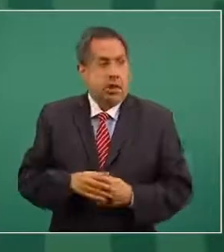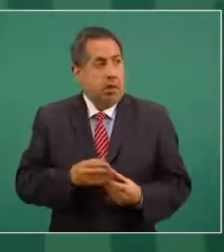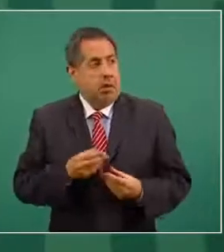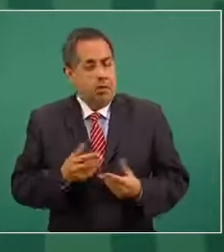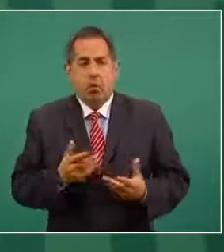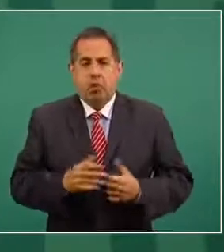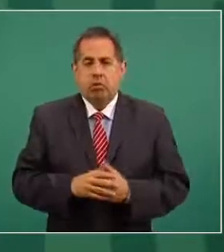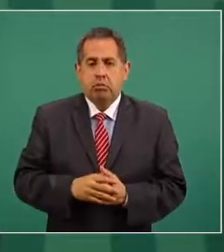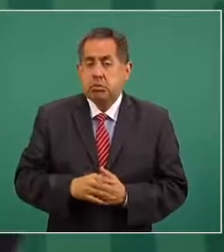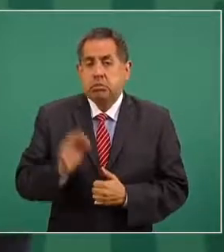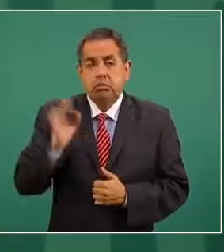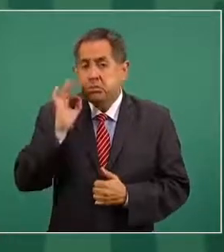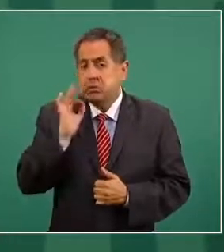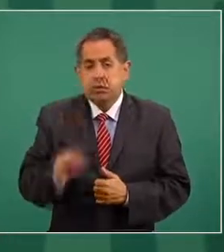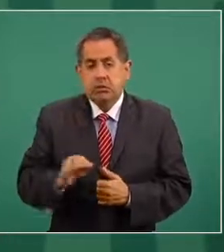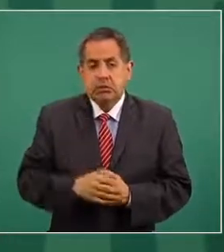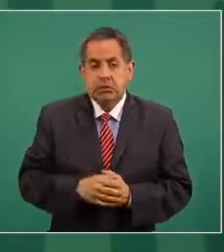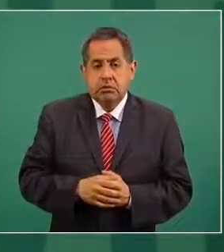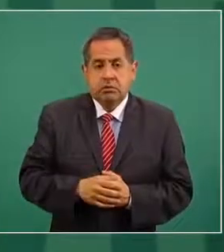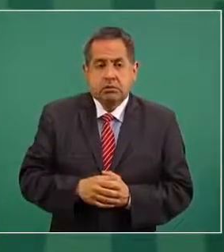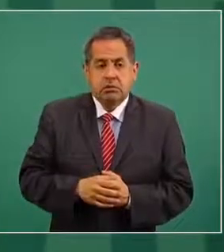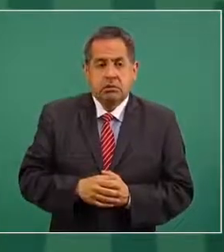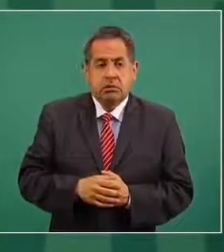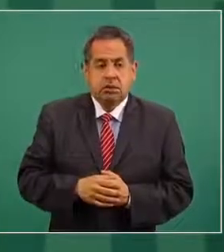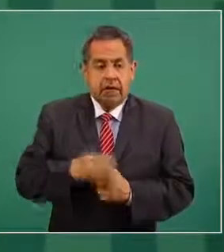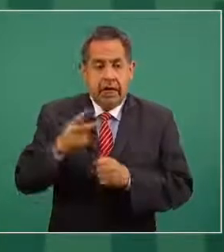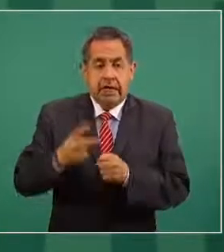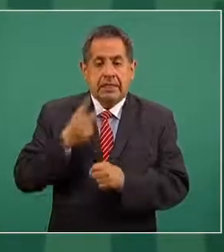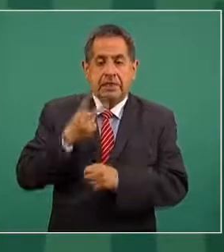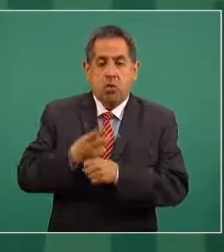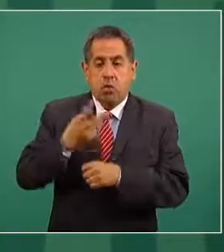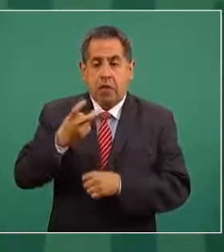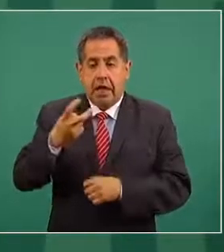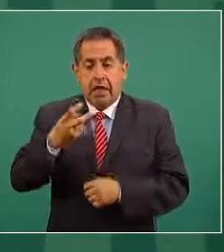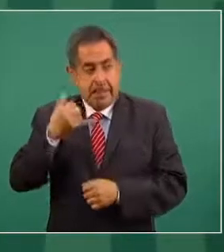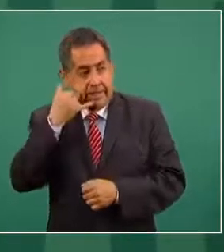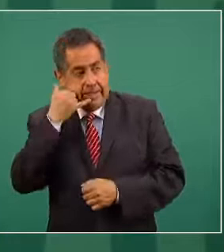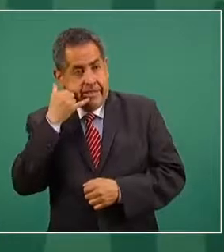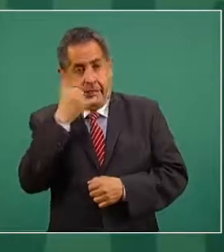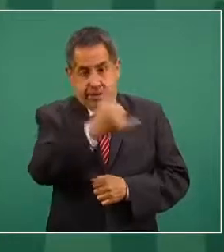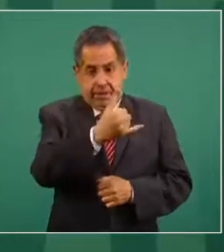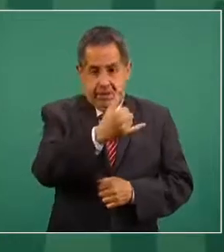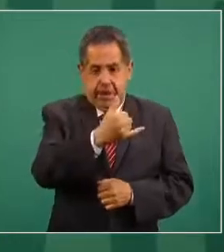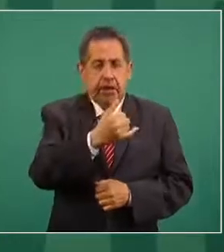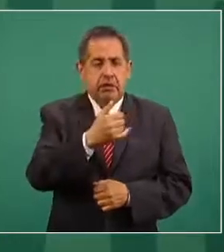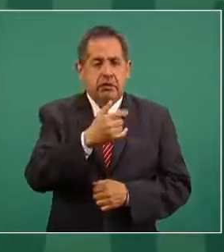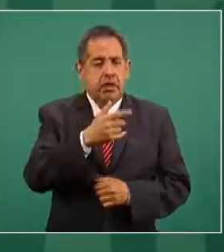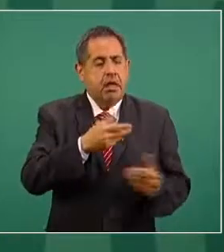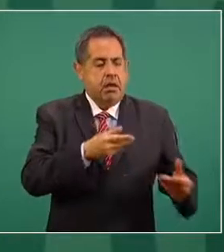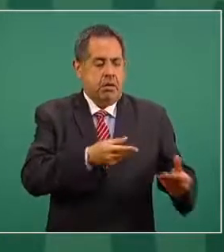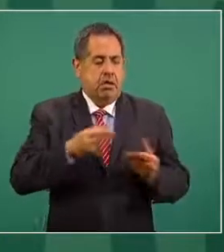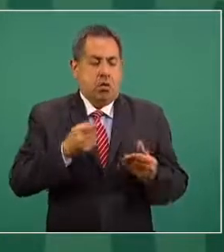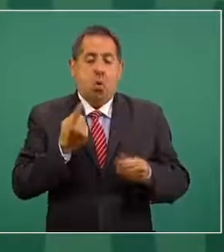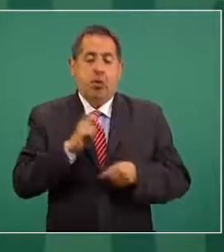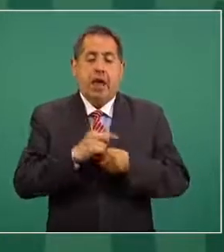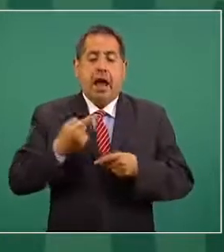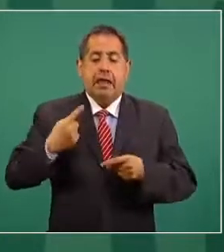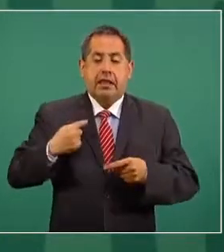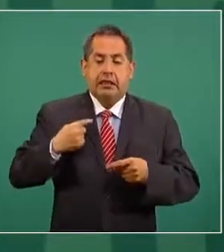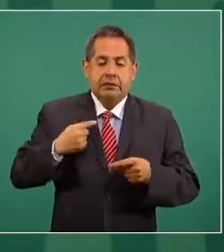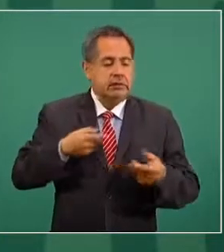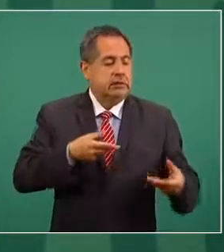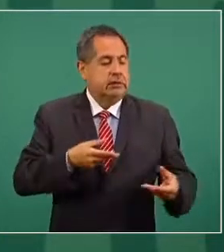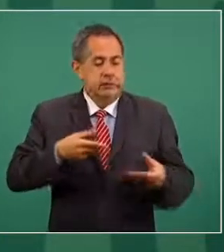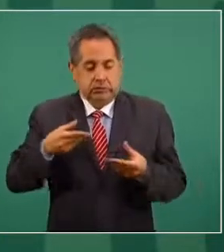y efectivamente para la segunda llamada ya habíamos nosotros recibido el día anterior o dos días